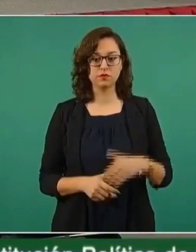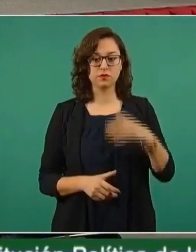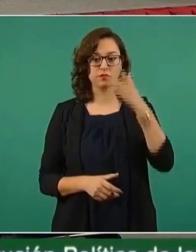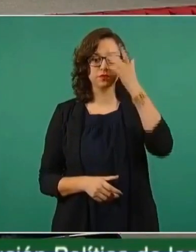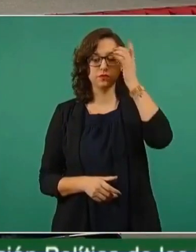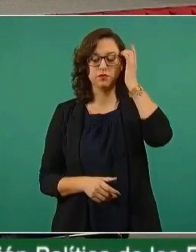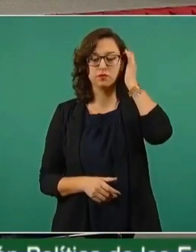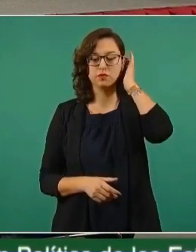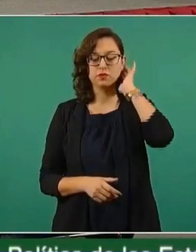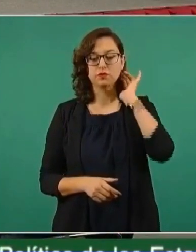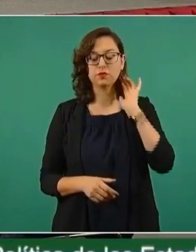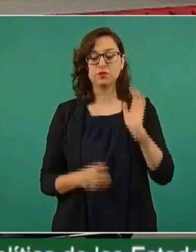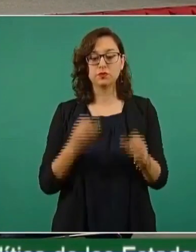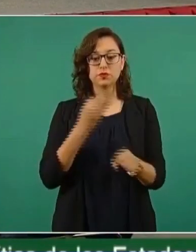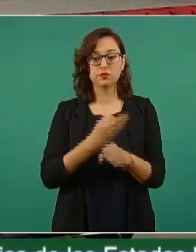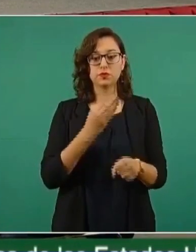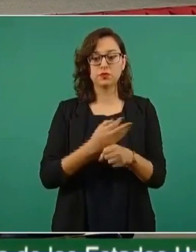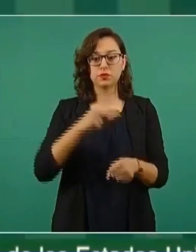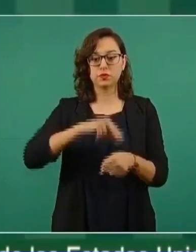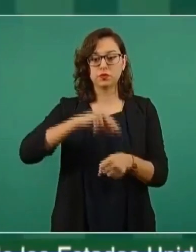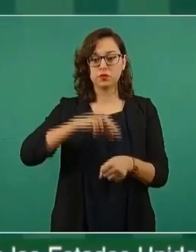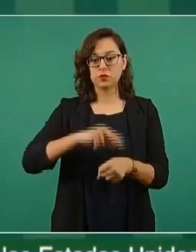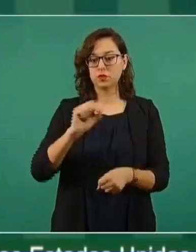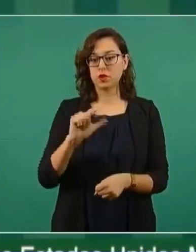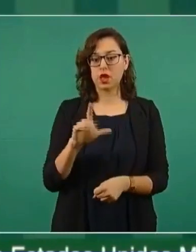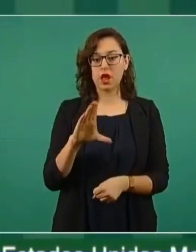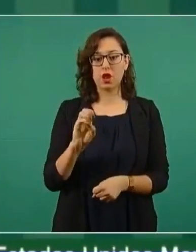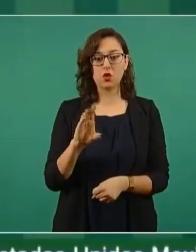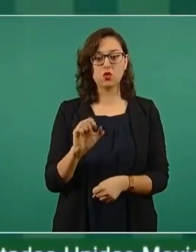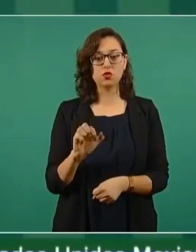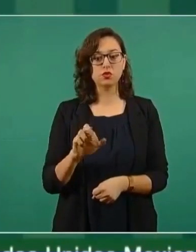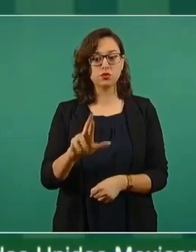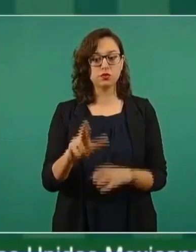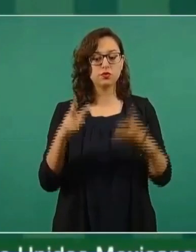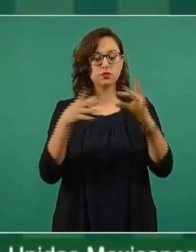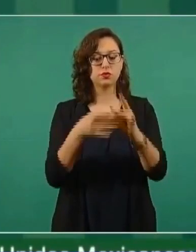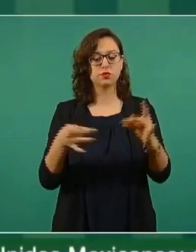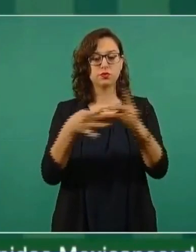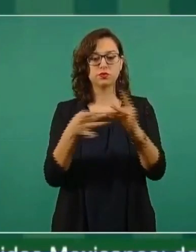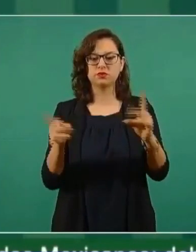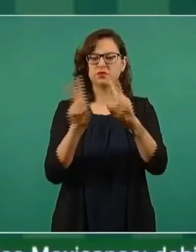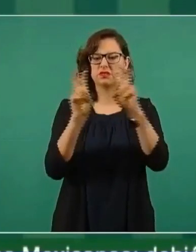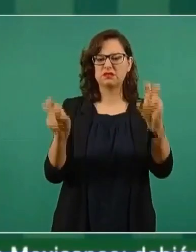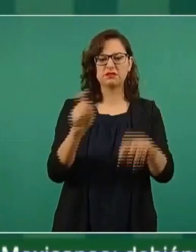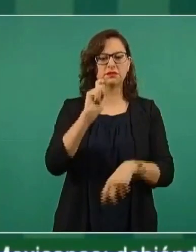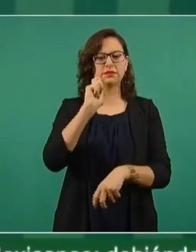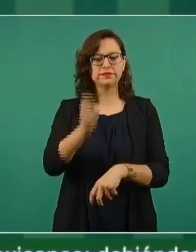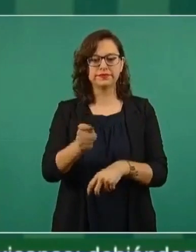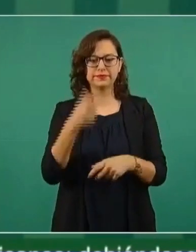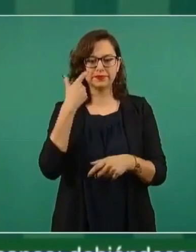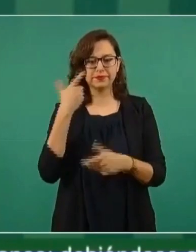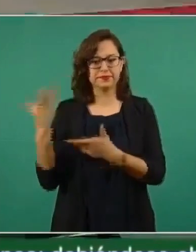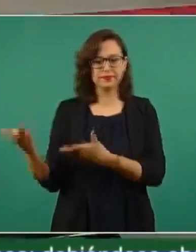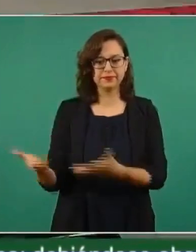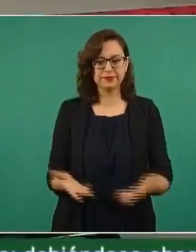el doctor Jorge Alcocer nos explique sobre este tema tan importante.